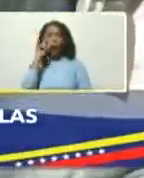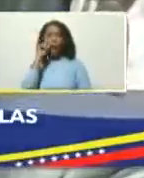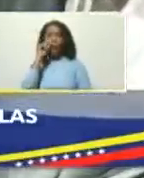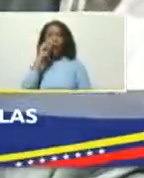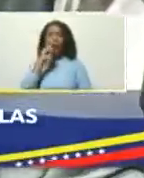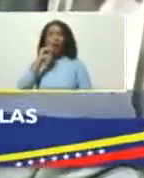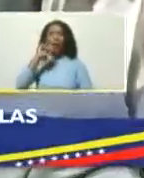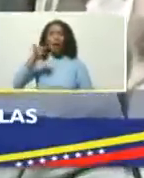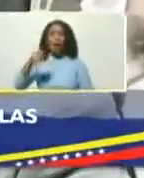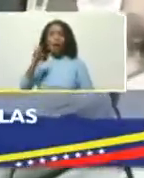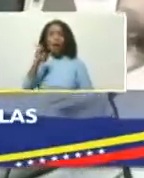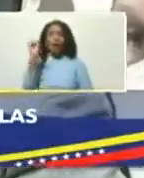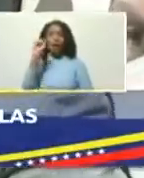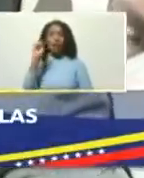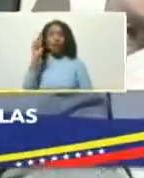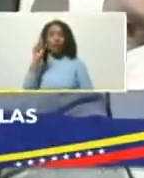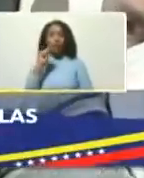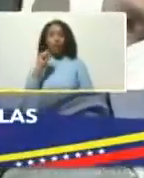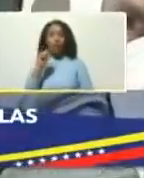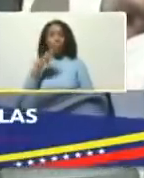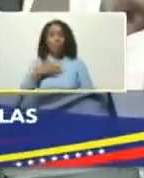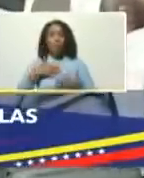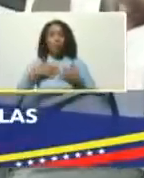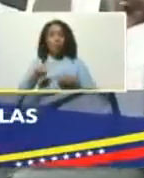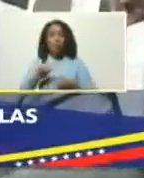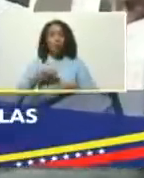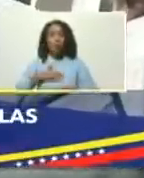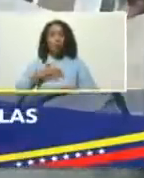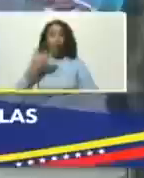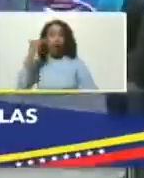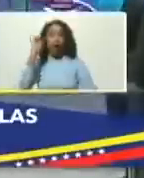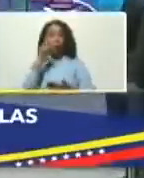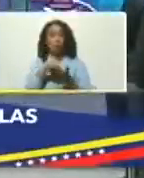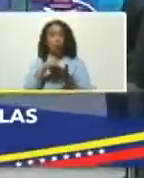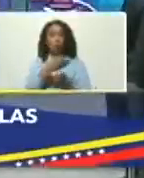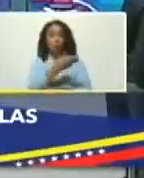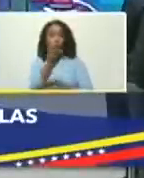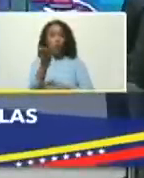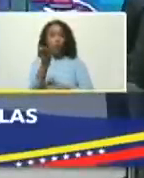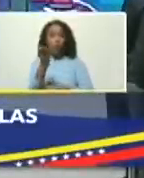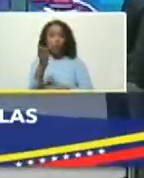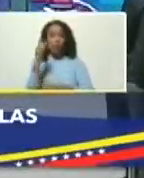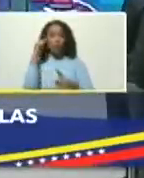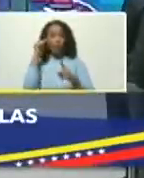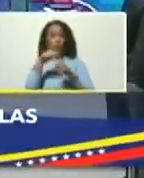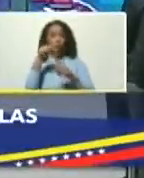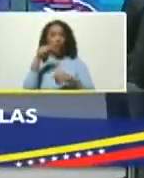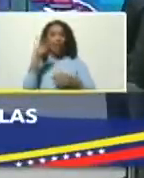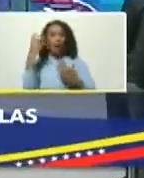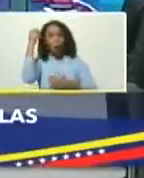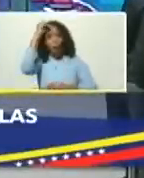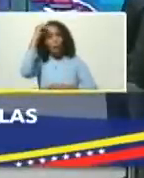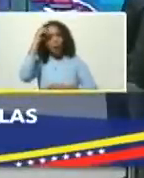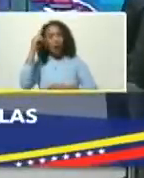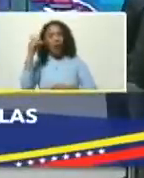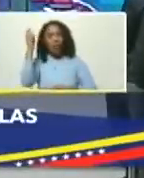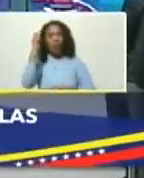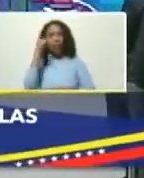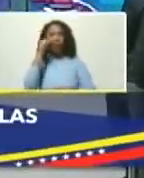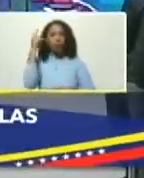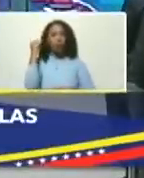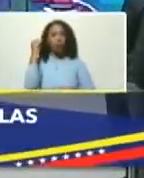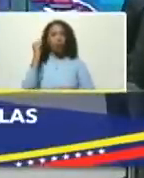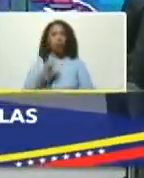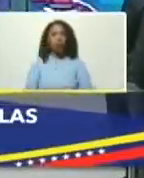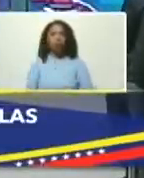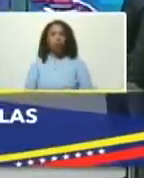nicolás ernesto puedan estar ustedes encima que opina el diputado nicolás ernesto maduro guerra